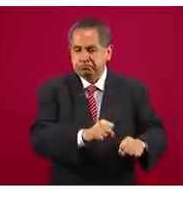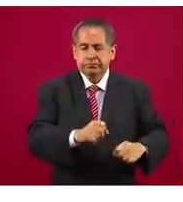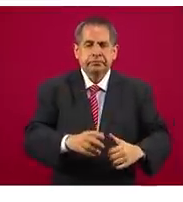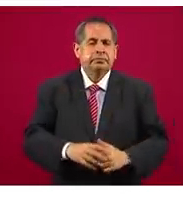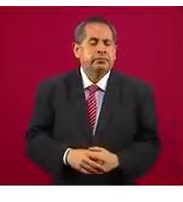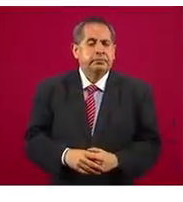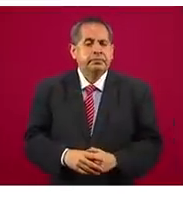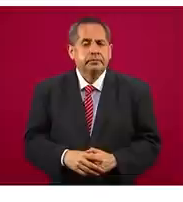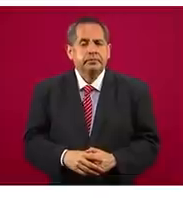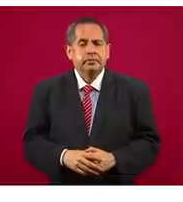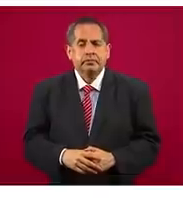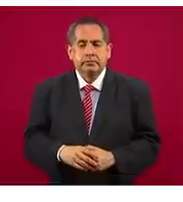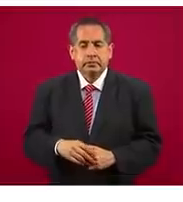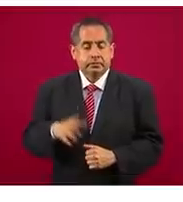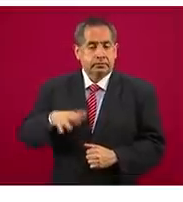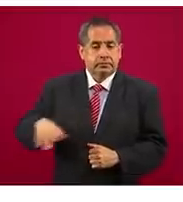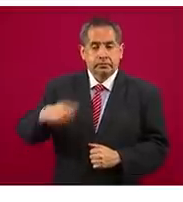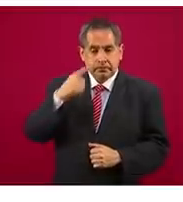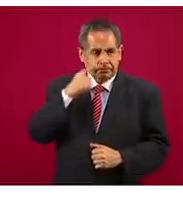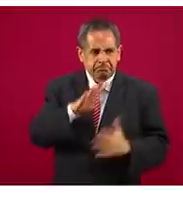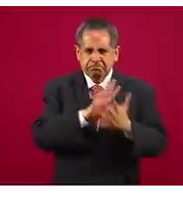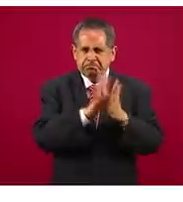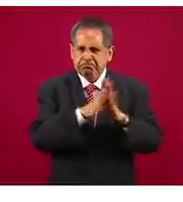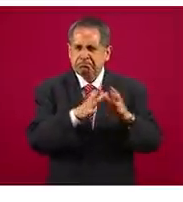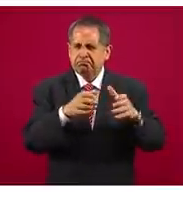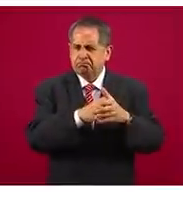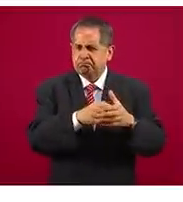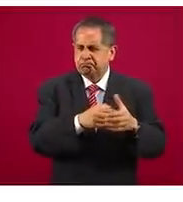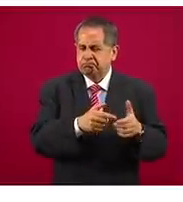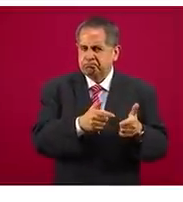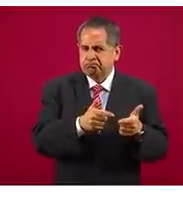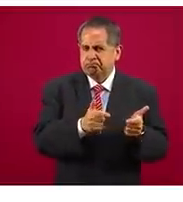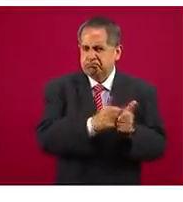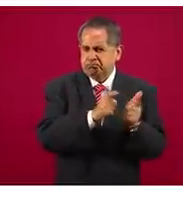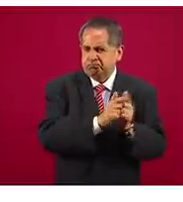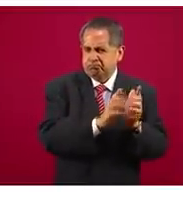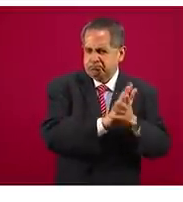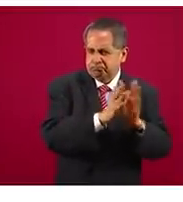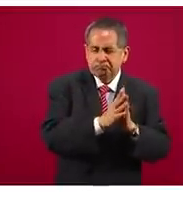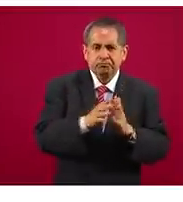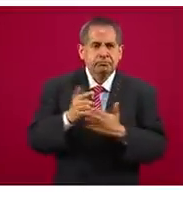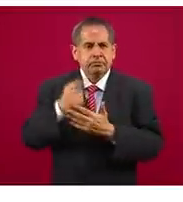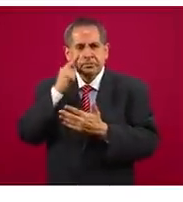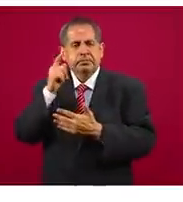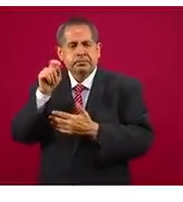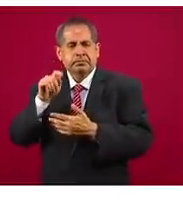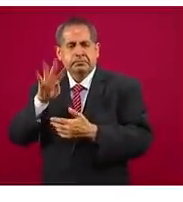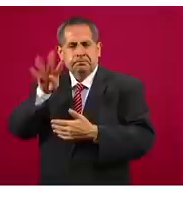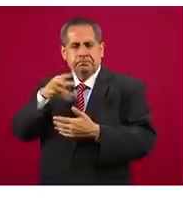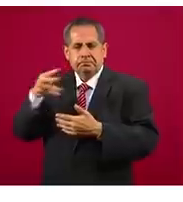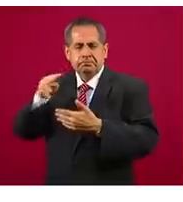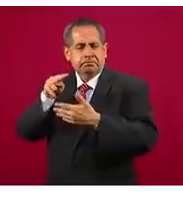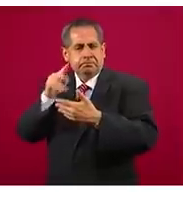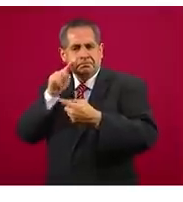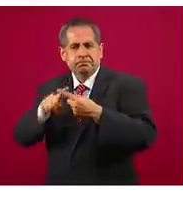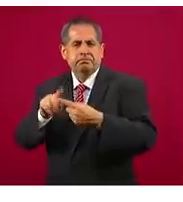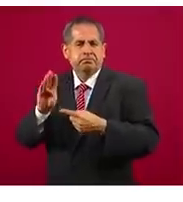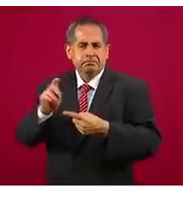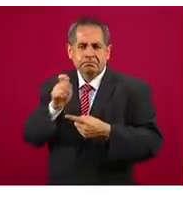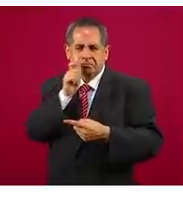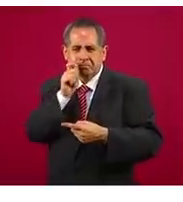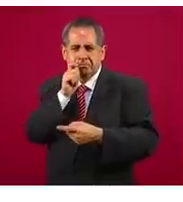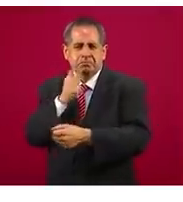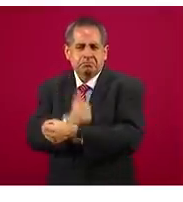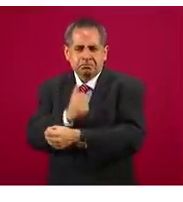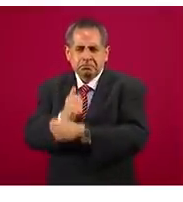Resultados del Estado mexicano contra el narcotráfico. Este es los numerarios con respecto a marihuana, cocaína, heroína,